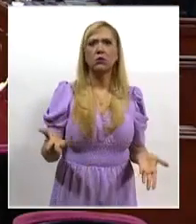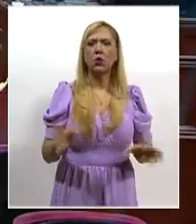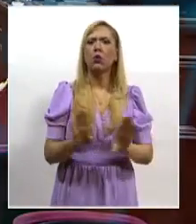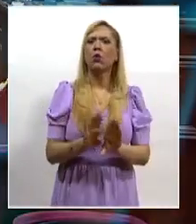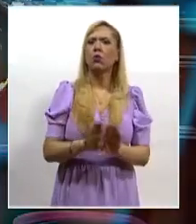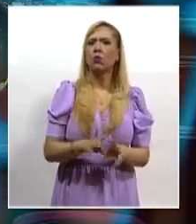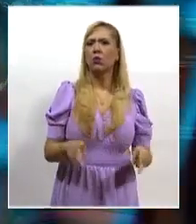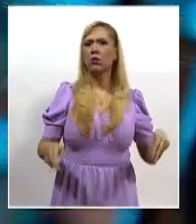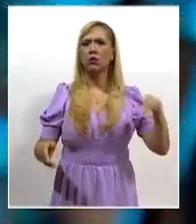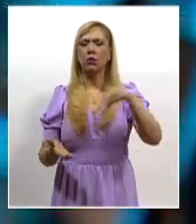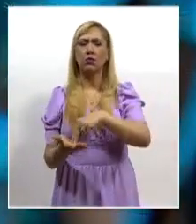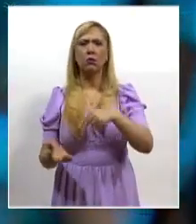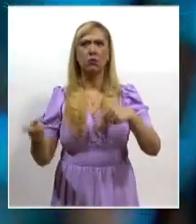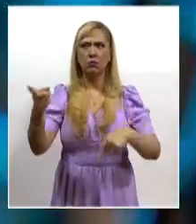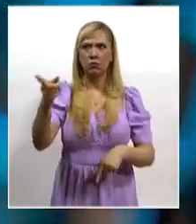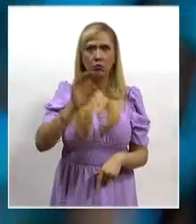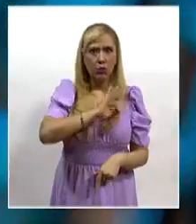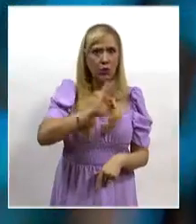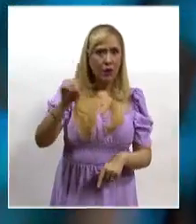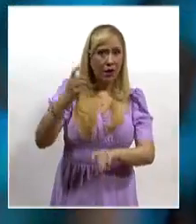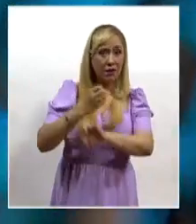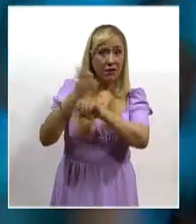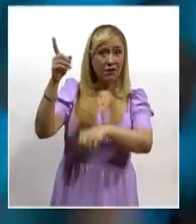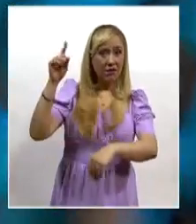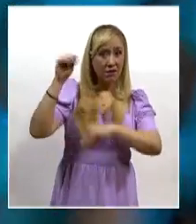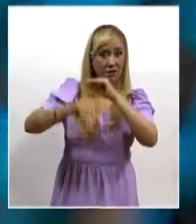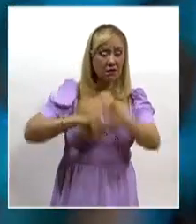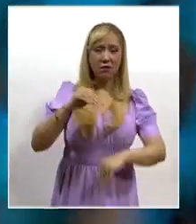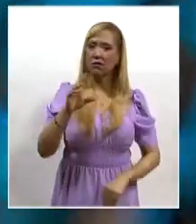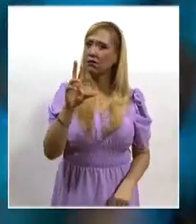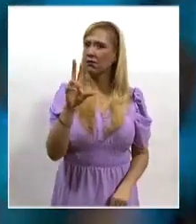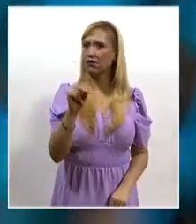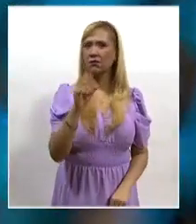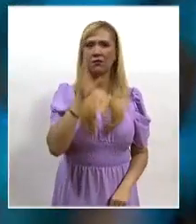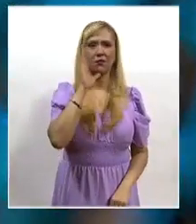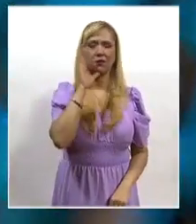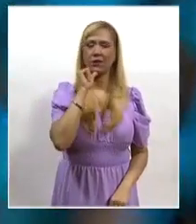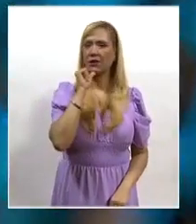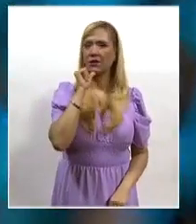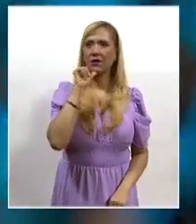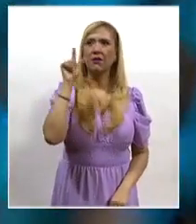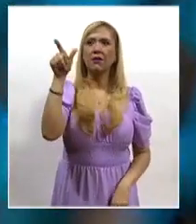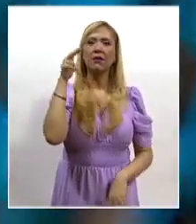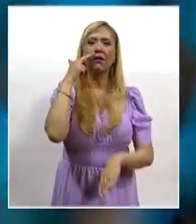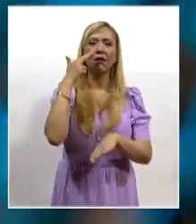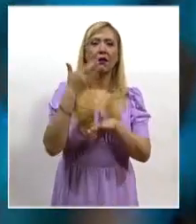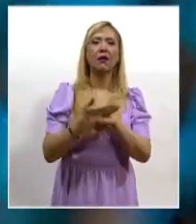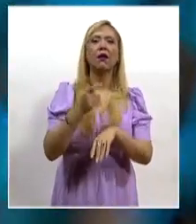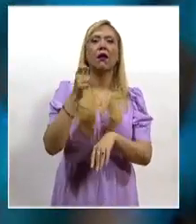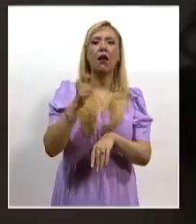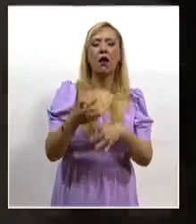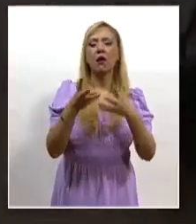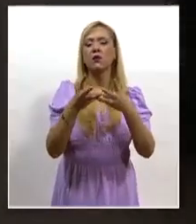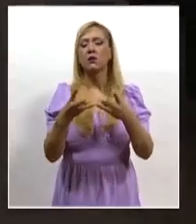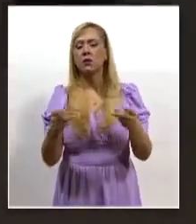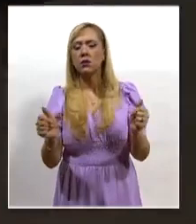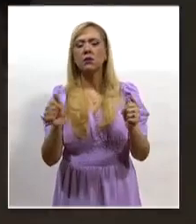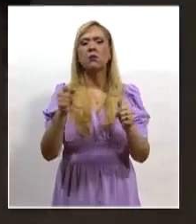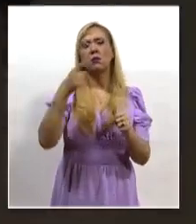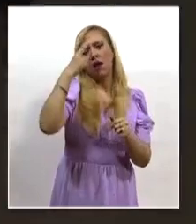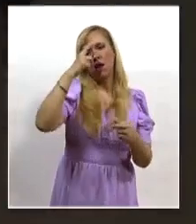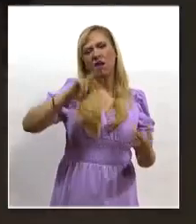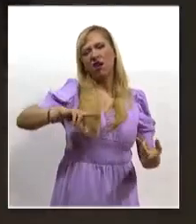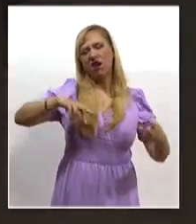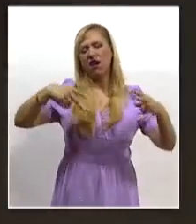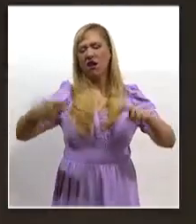Congreso local no tiene facultades para legislar sobre estos aspectos, pues a través de dicho cargo se ejercen funciones de soluciones alternativas de